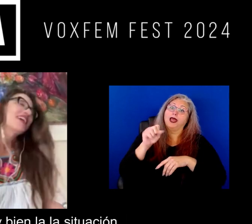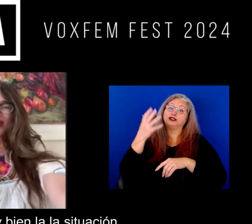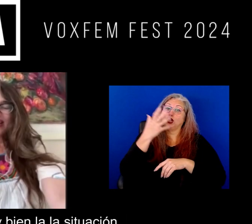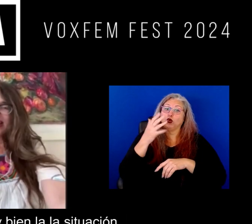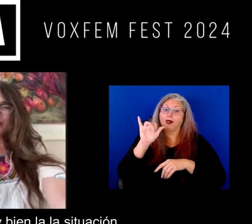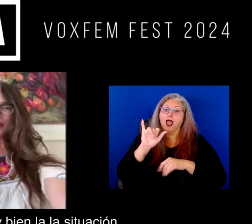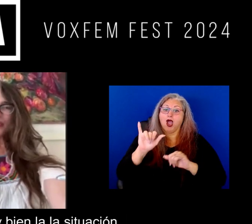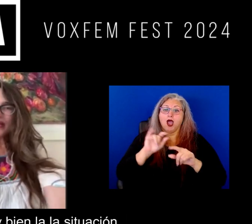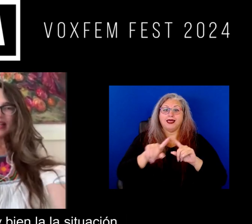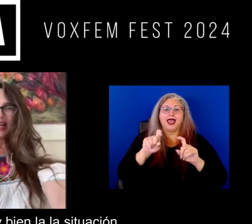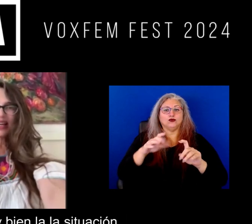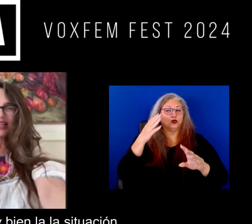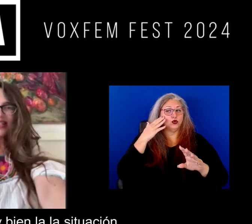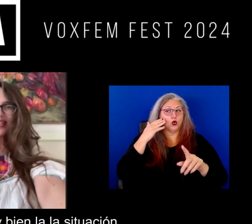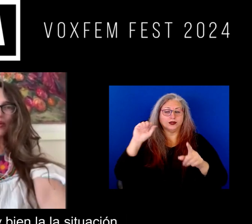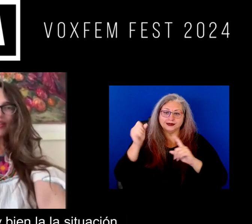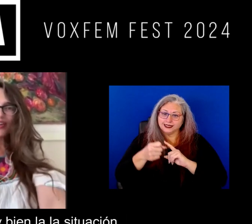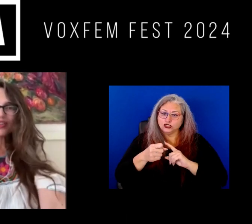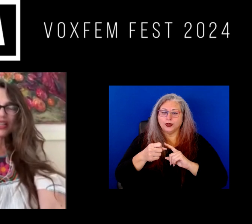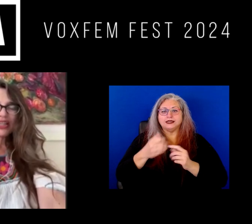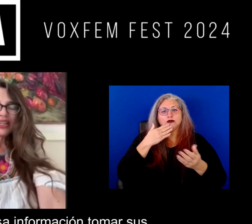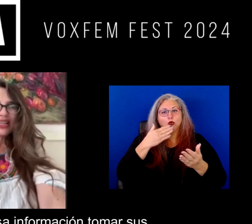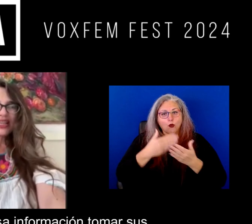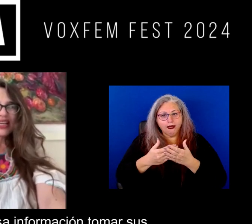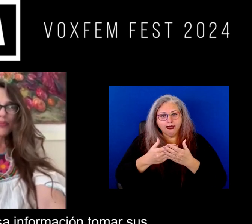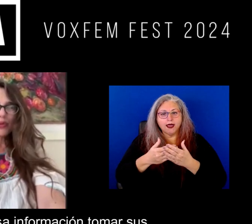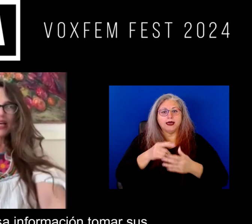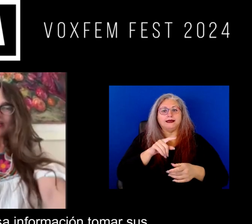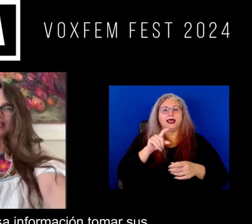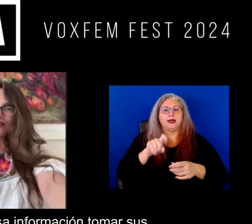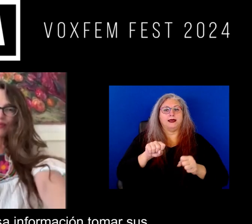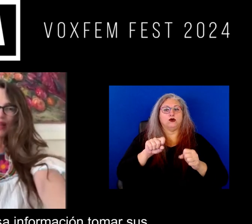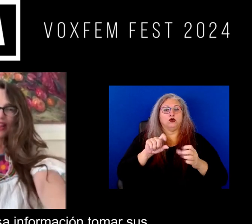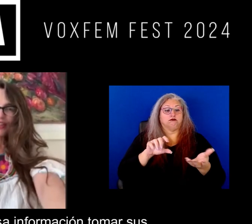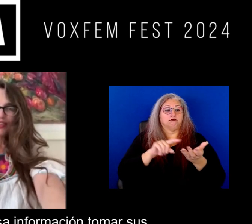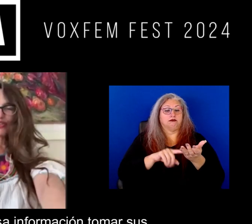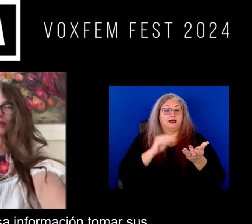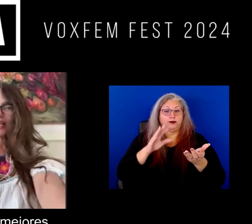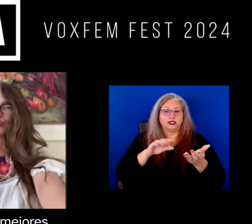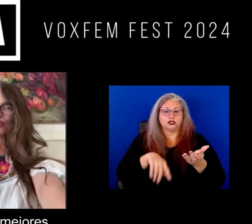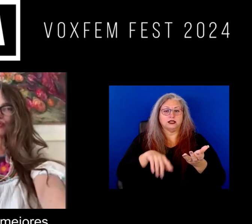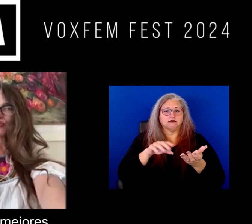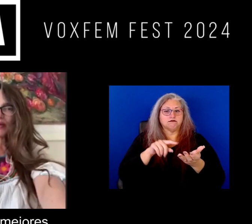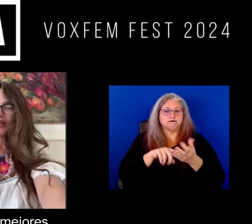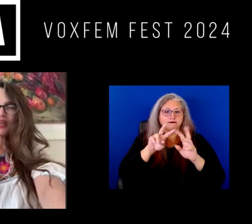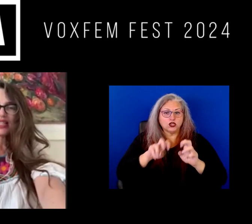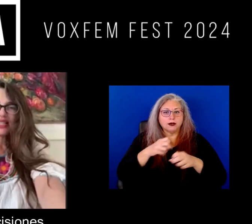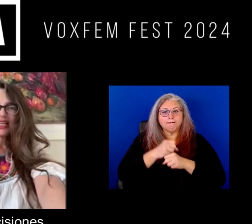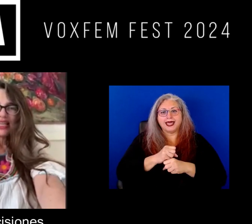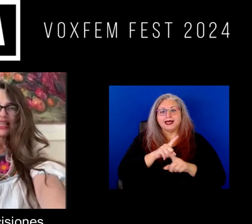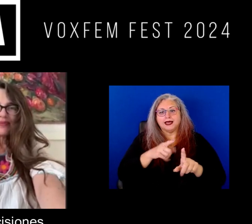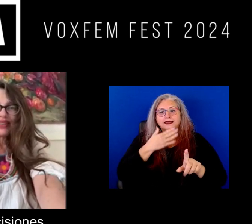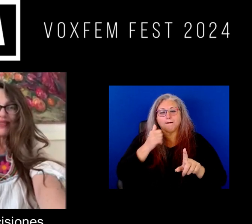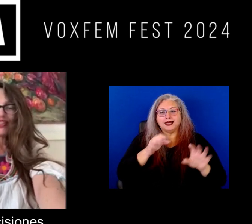¿no? que sepan muy bien la situación y que puedan con esa información tomar sus mejores